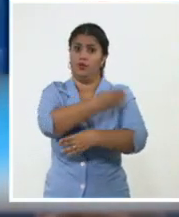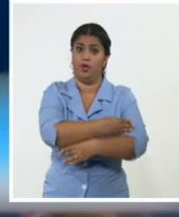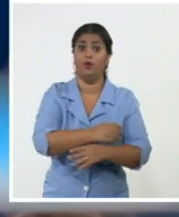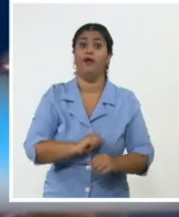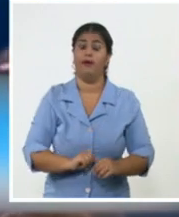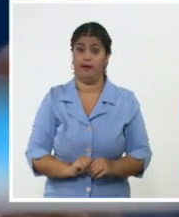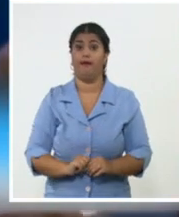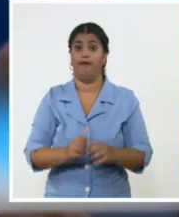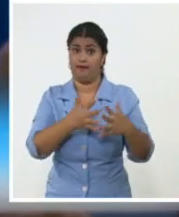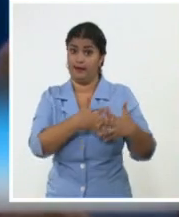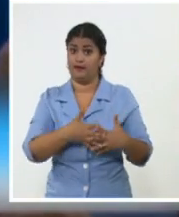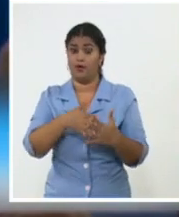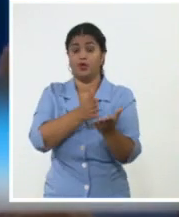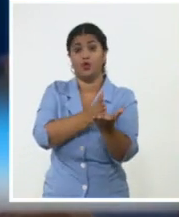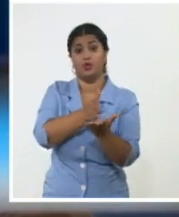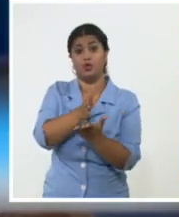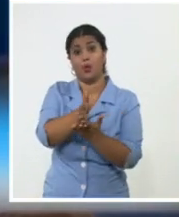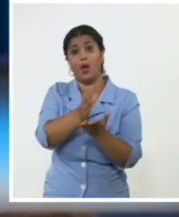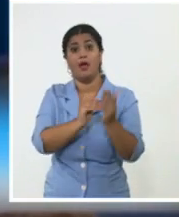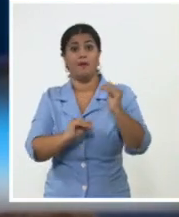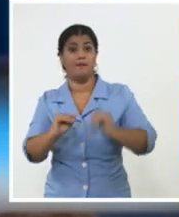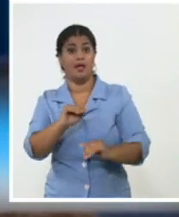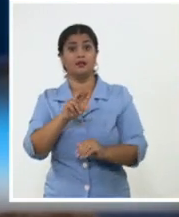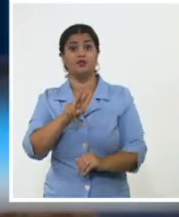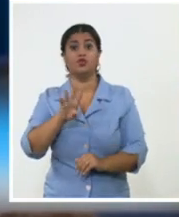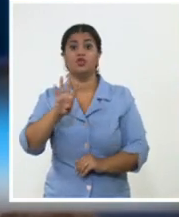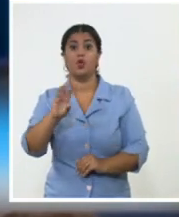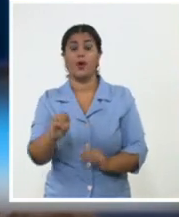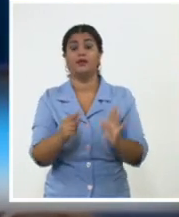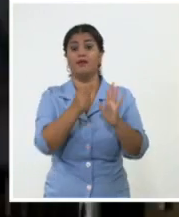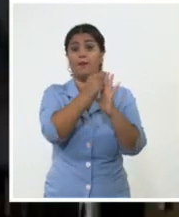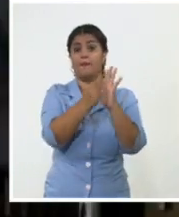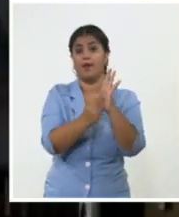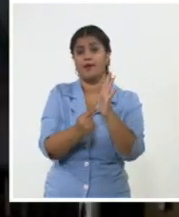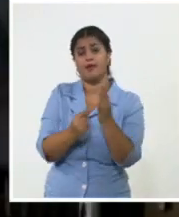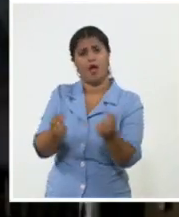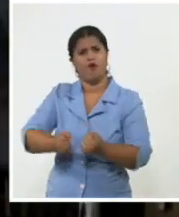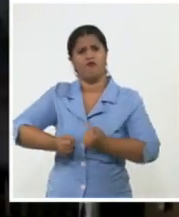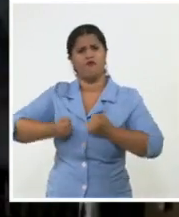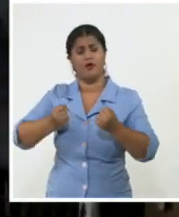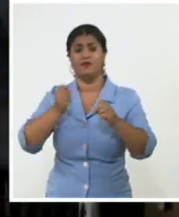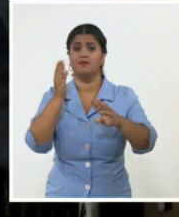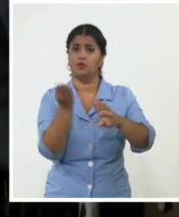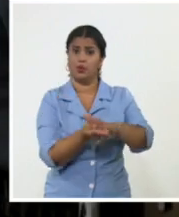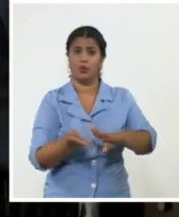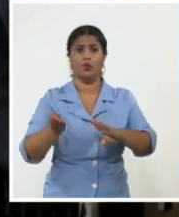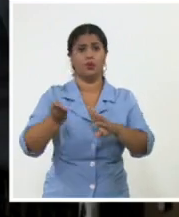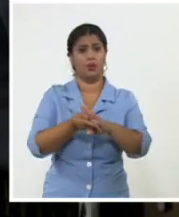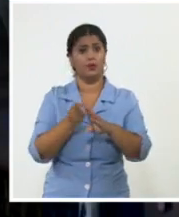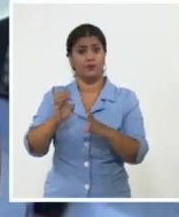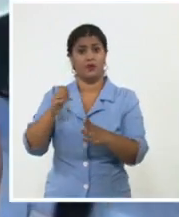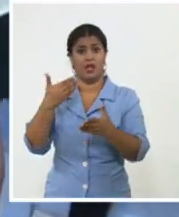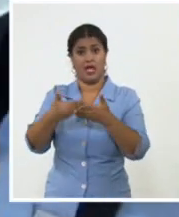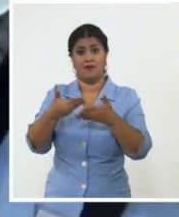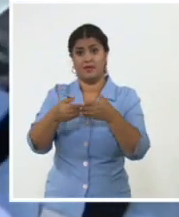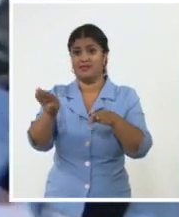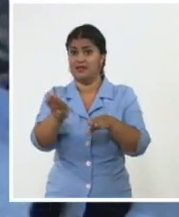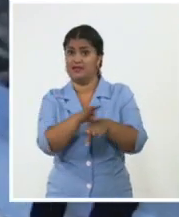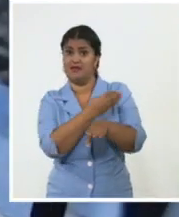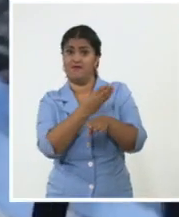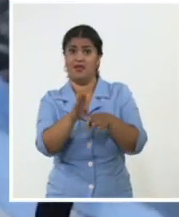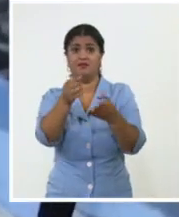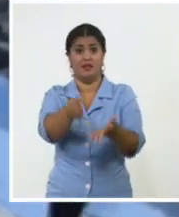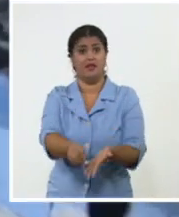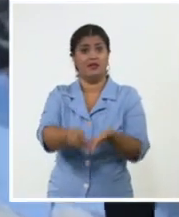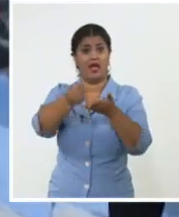medidas implementadas por la administración anterior. Las sanciones a empresas como Fincimex, encargadas de